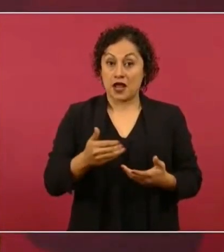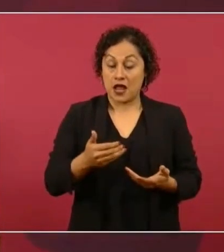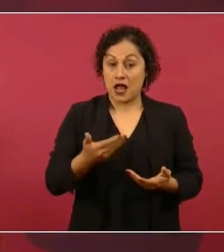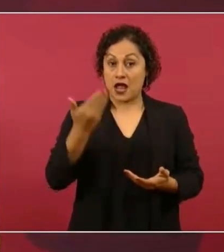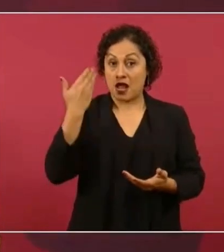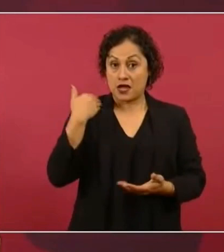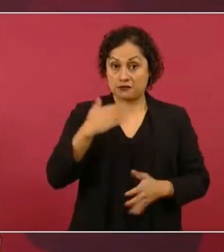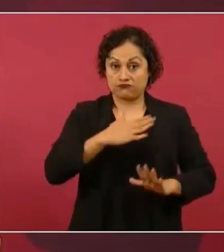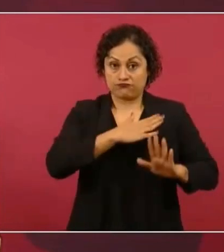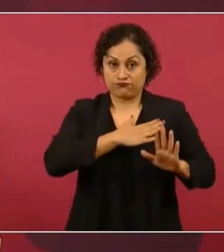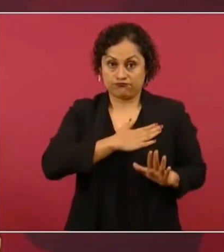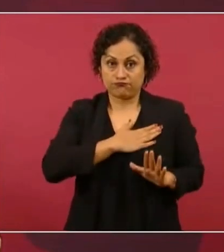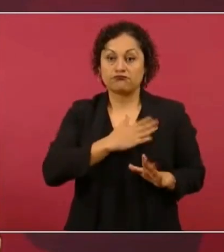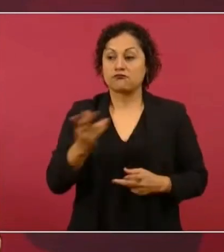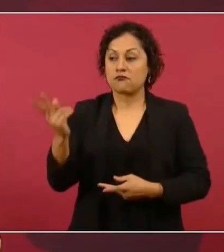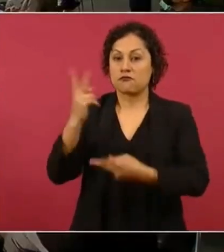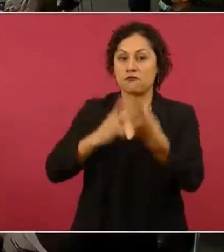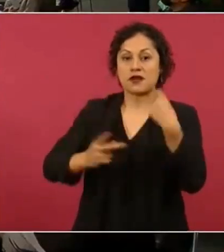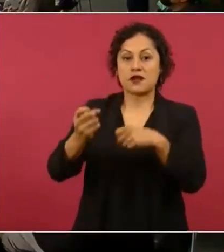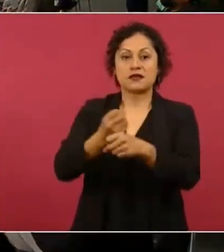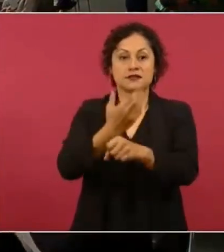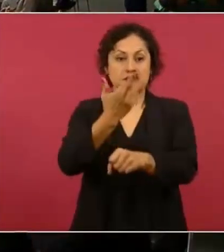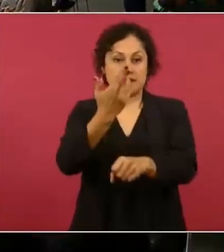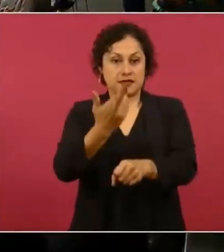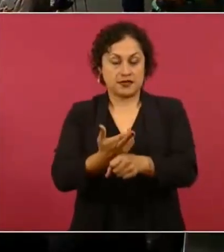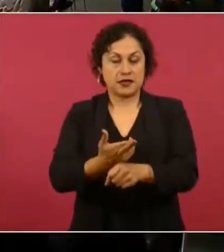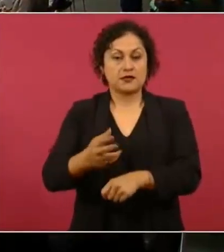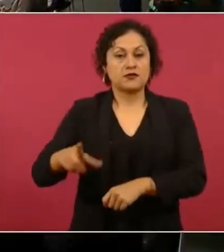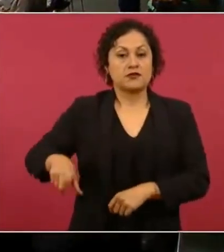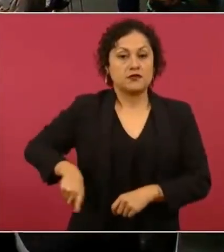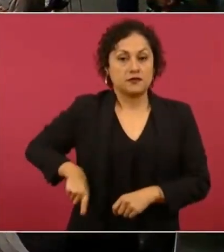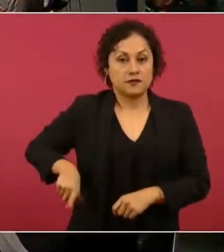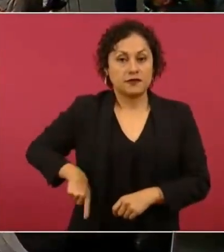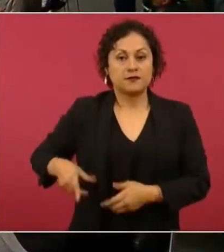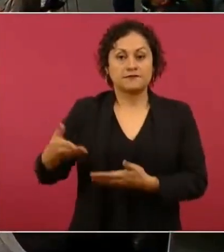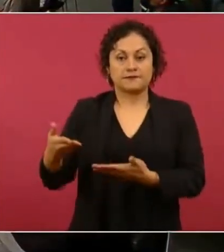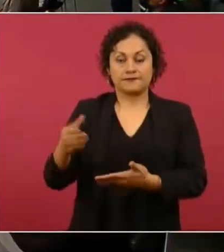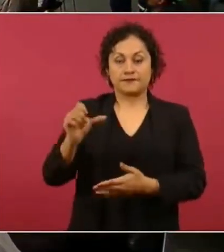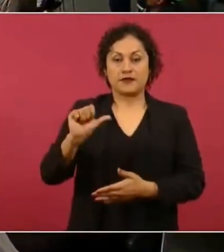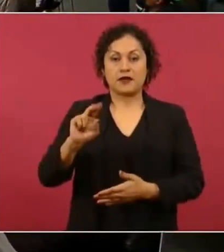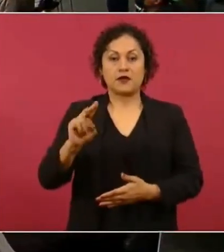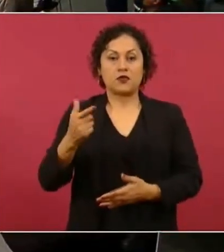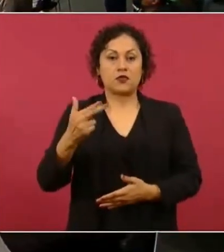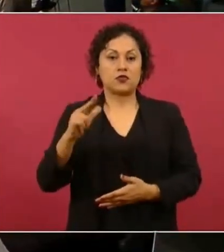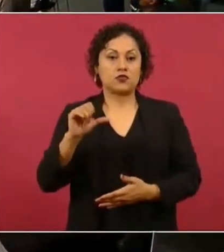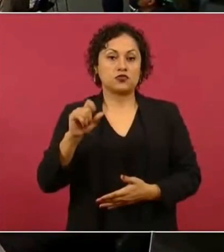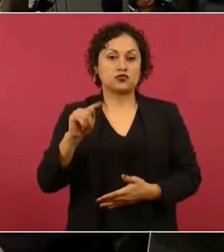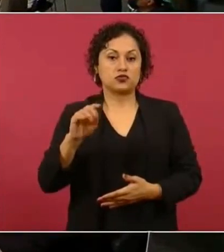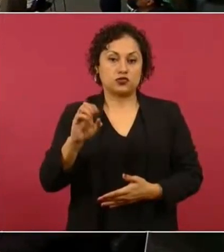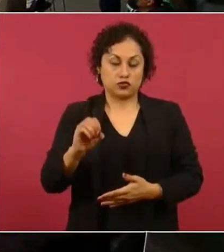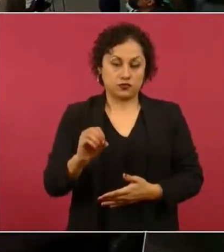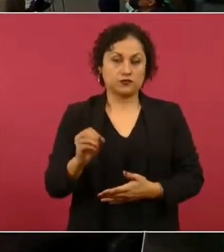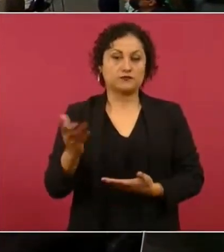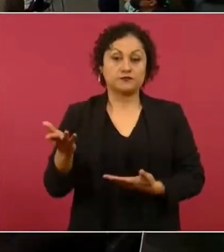que está aquí con nosotros, Adán Augusto López Hernández, va a informar